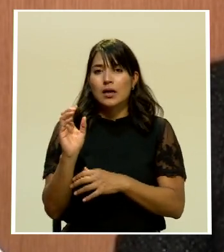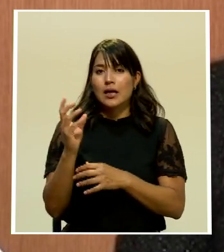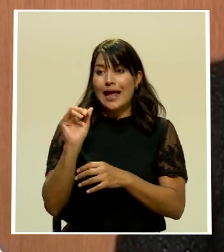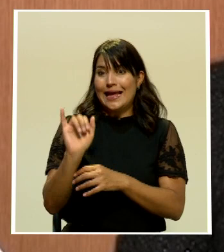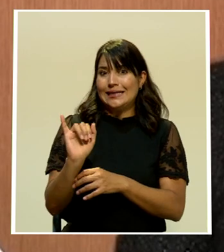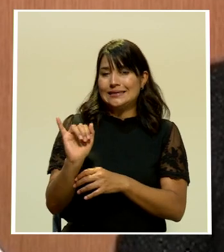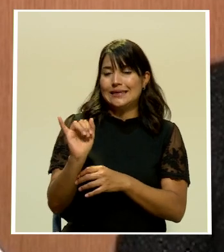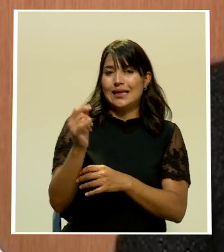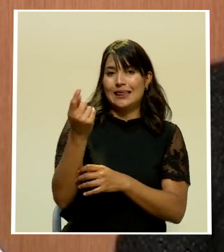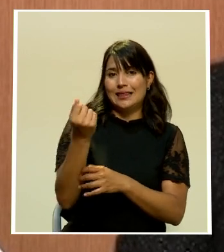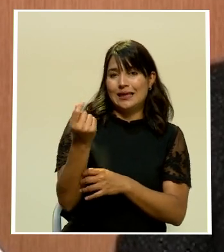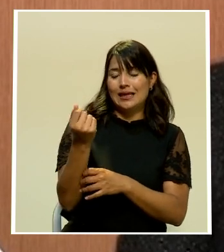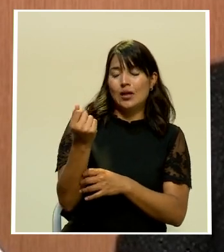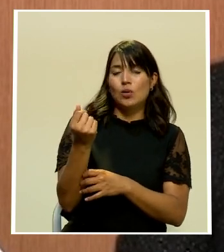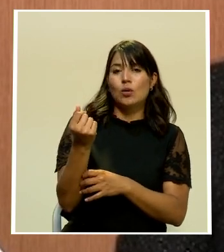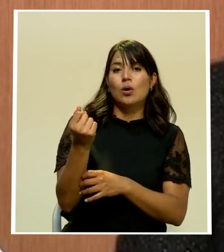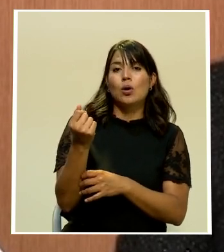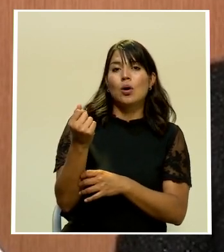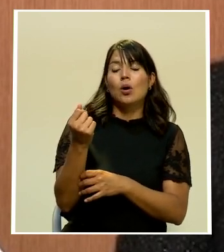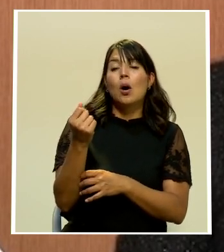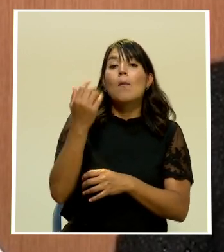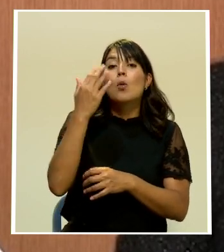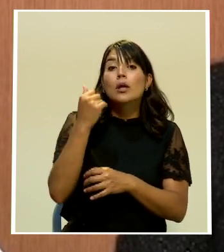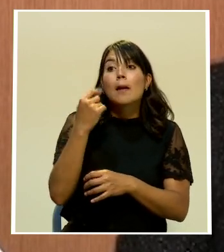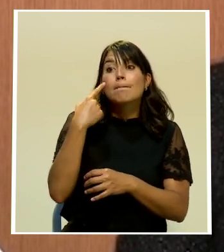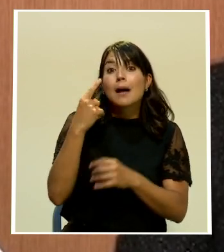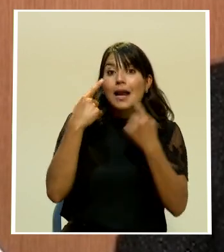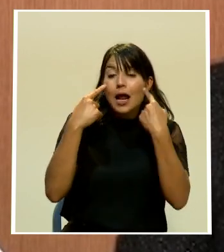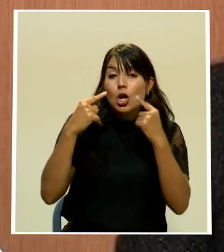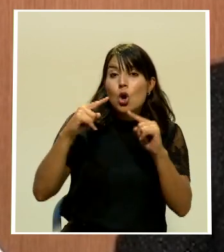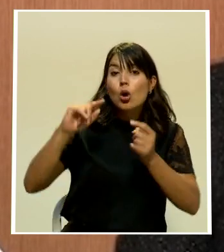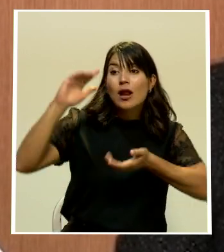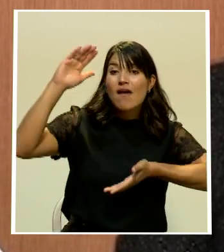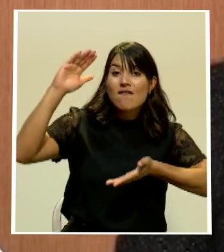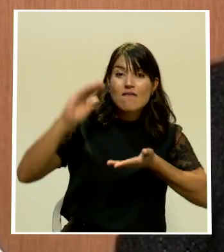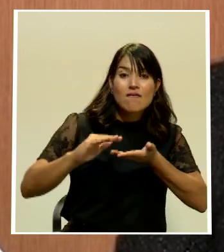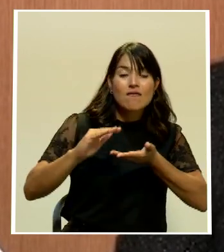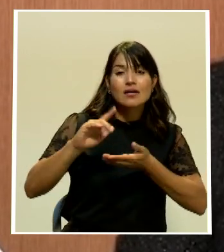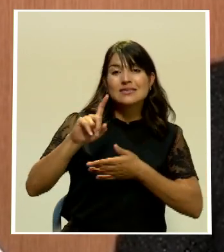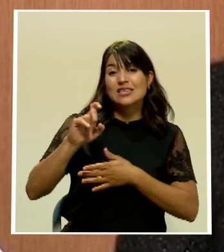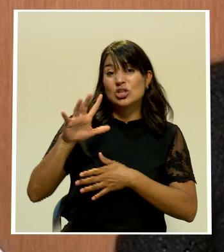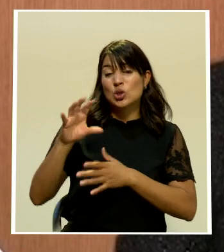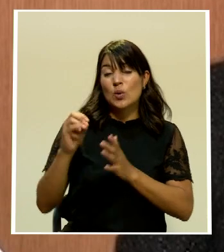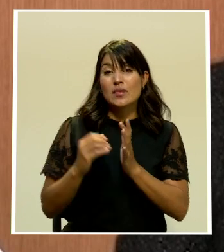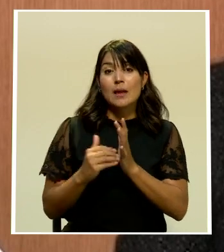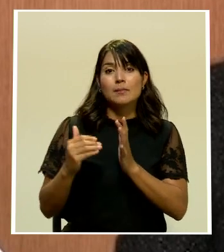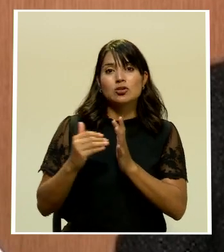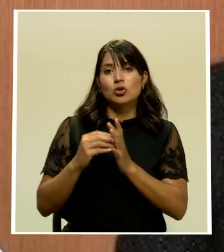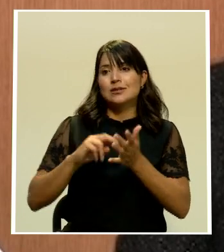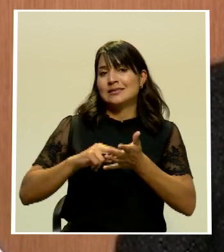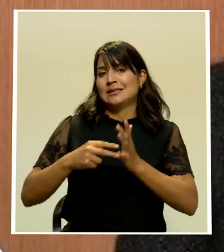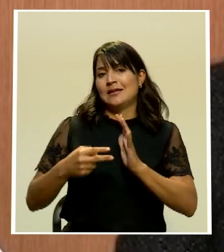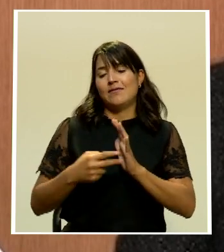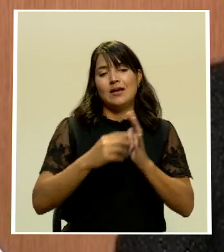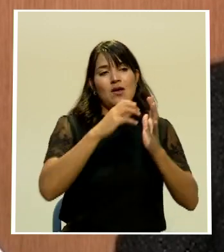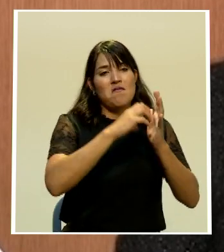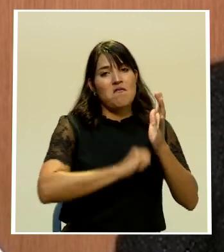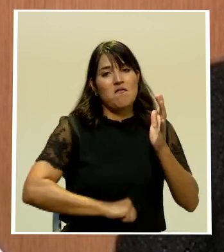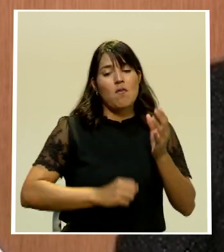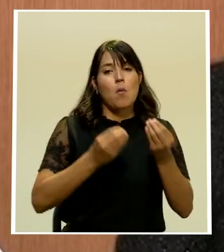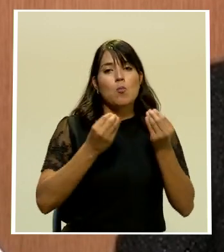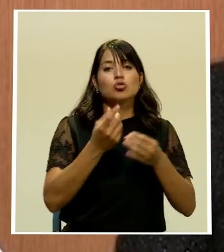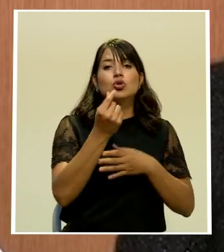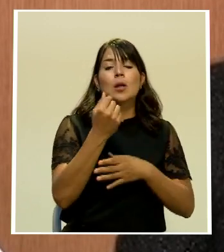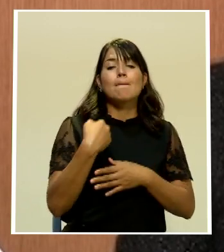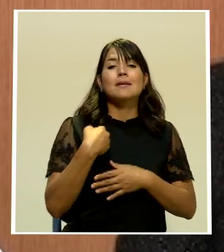además sabemos que para llegar a esa cifra tendríamos que meterle un reporte al Ministerio de Educación que dejaría sin funcionamiento o